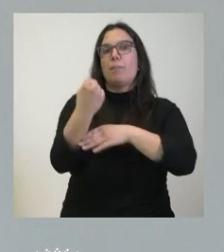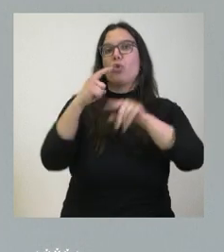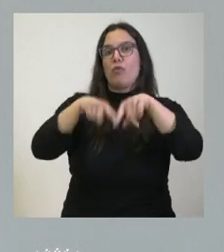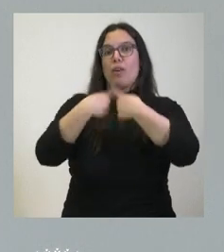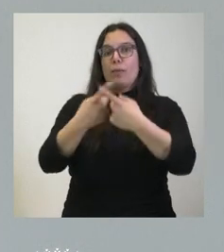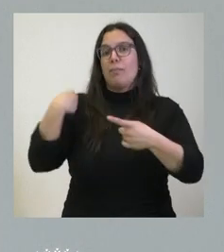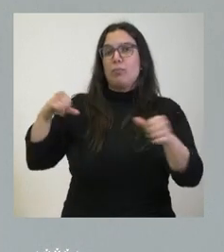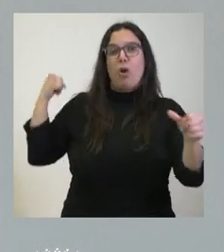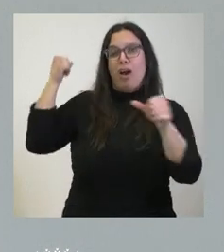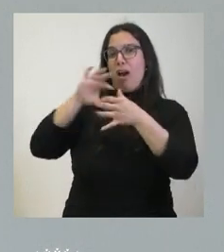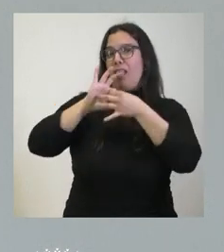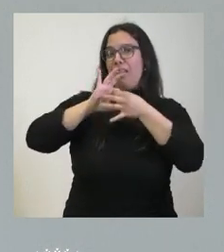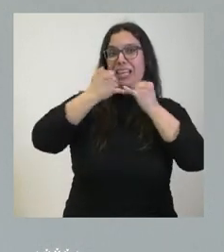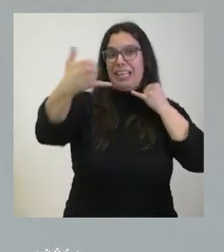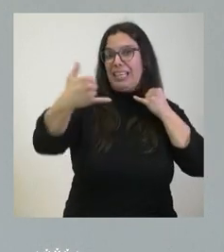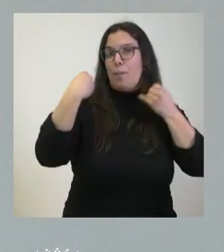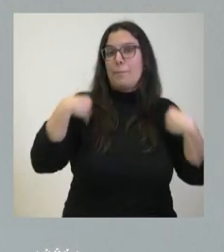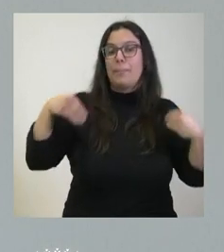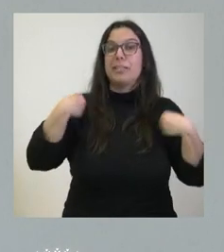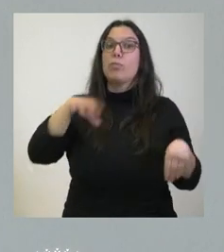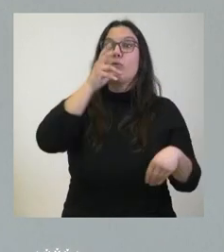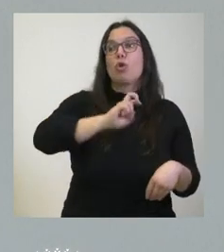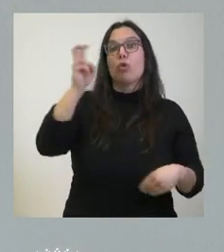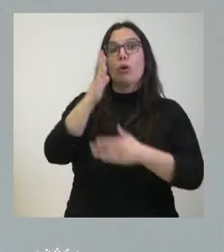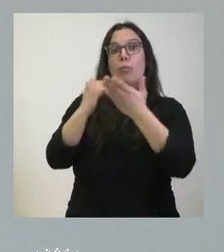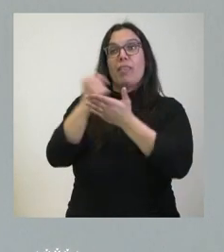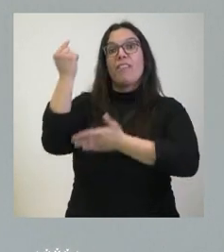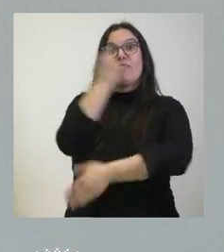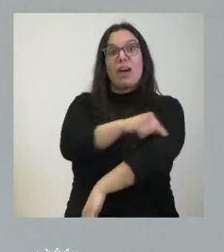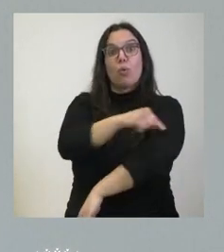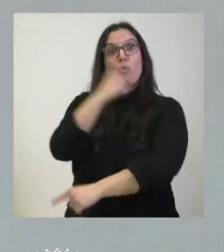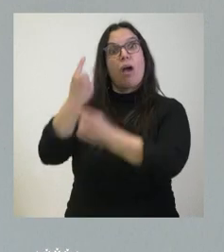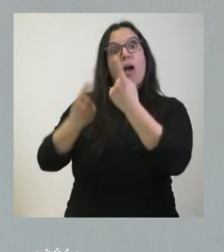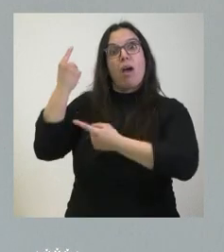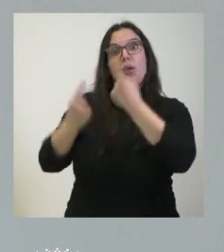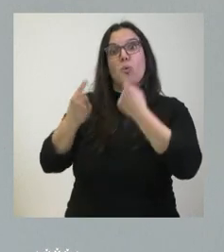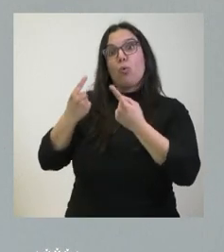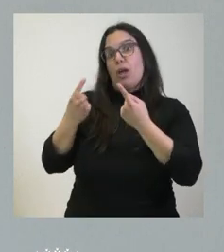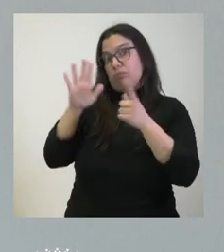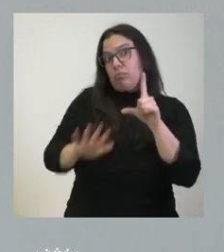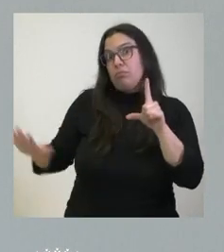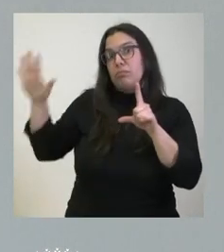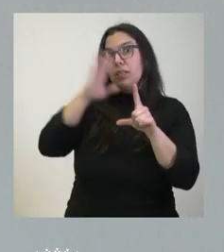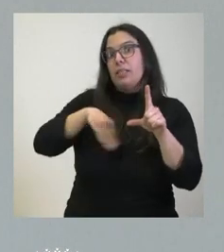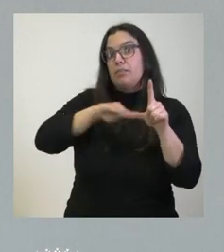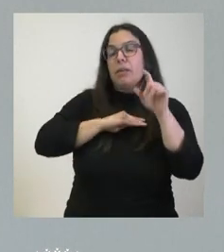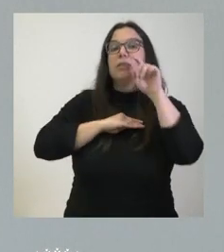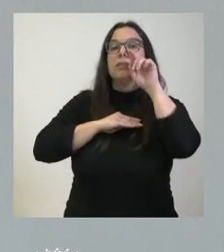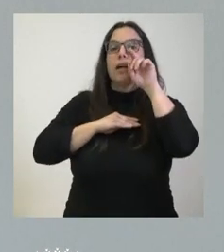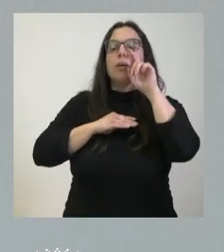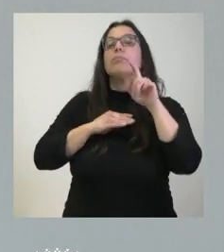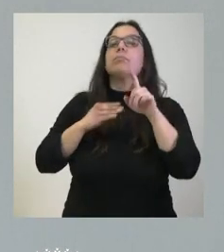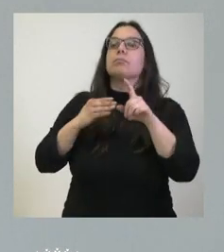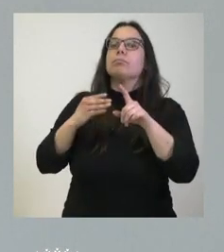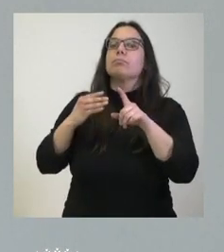venimos desarrollando porque algunas de estas vacunas en otras comunidades autónomas o en el conjunto nacional y también en Castilla y León estaban